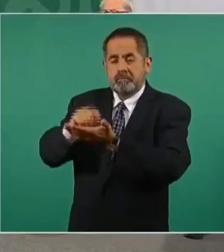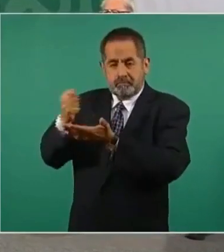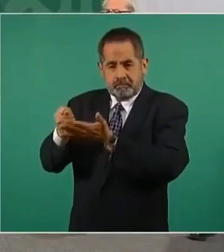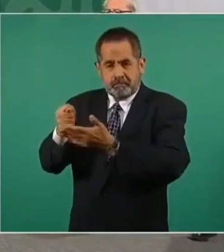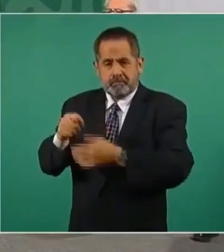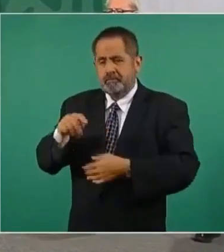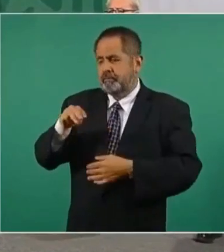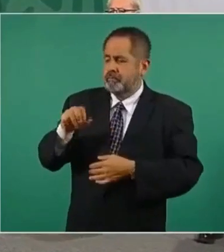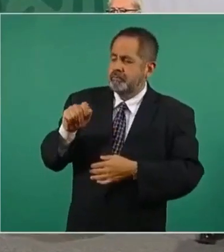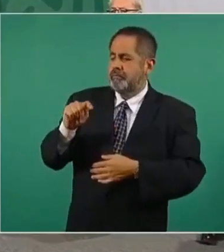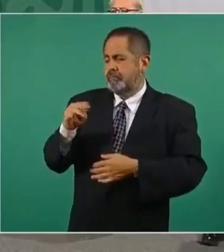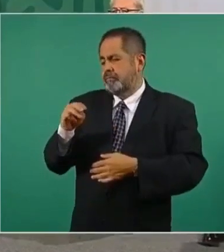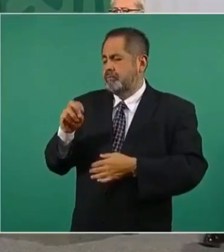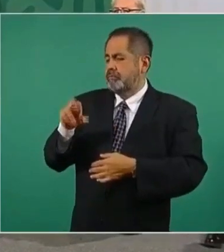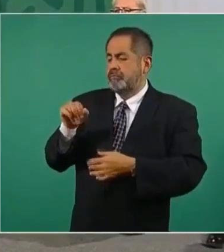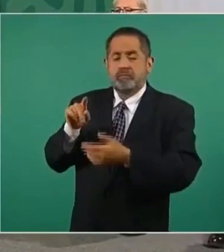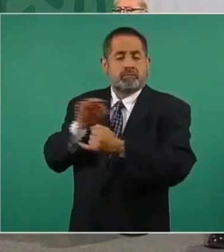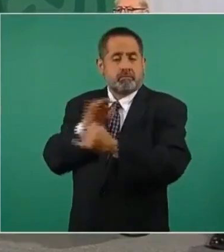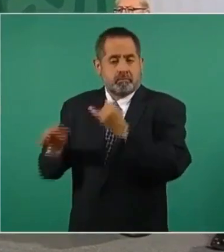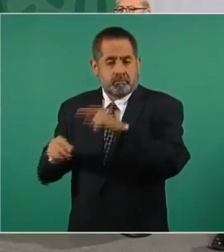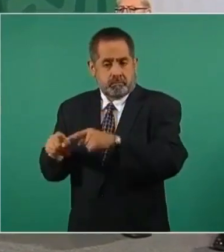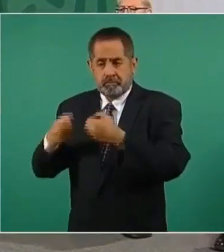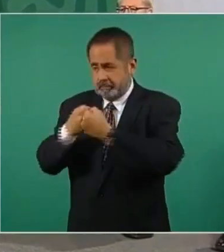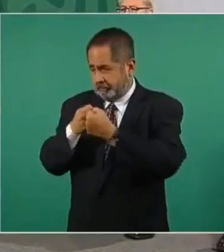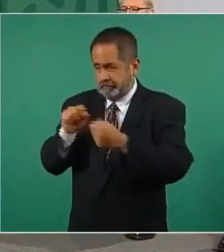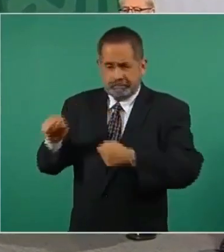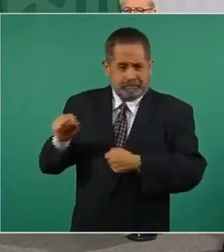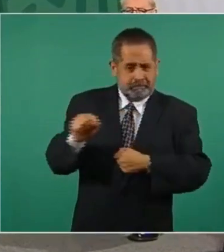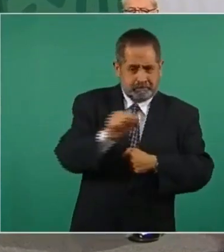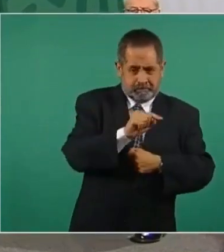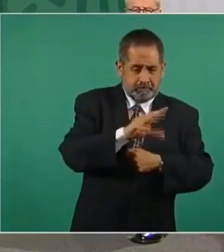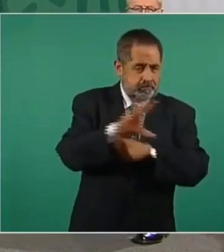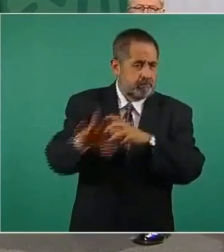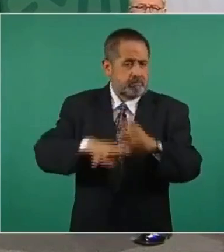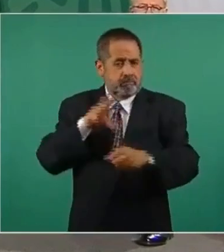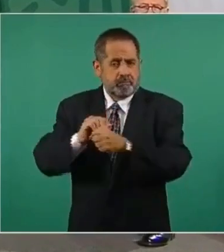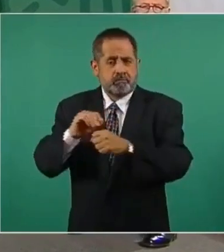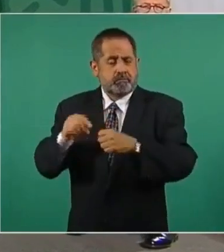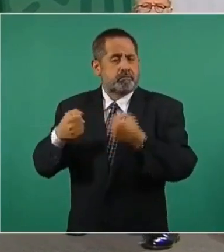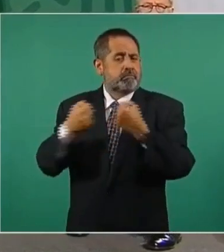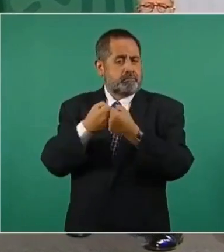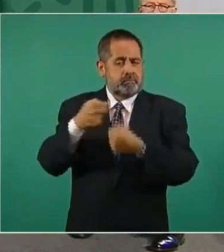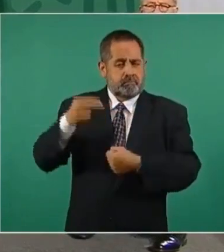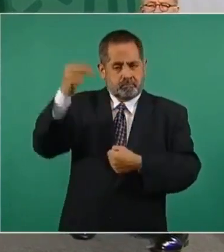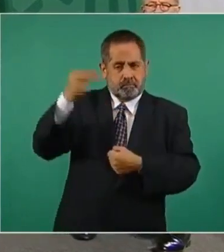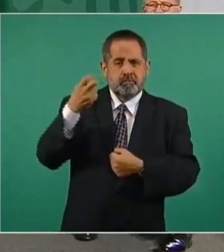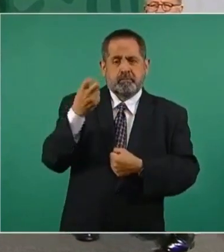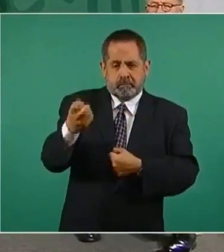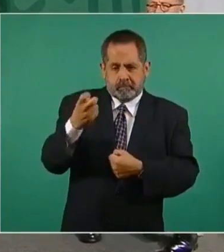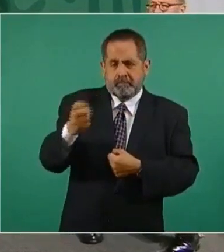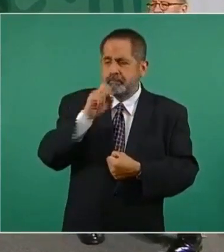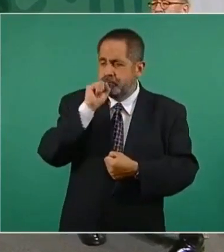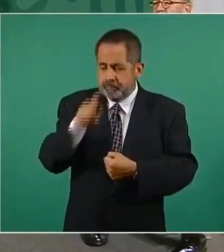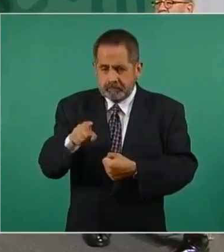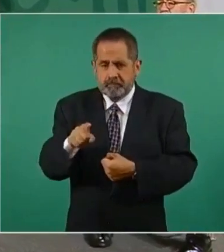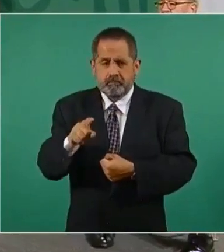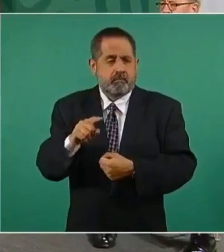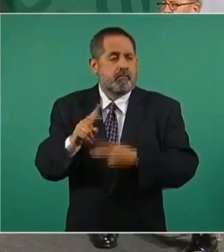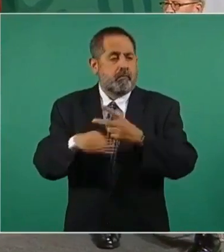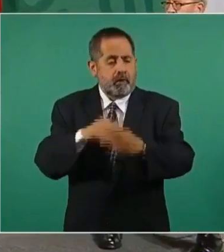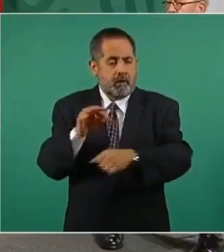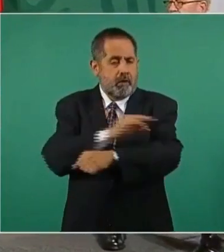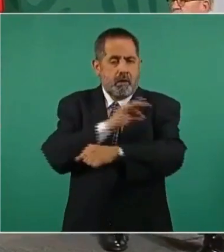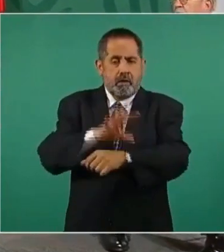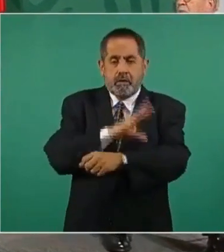habitantes de los municipios de la frontera norte, ese es el propósito. Y ya